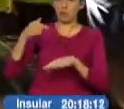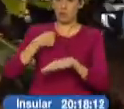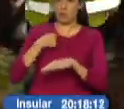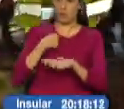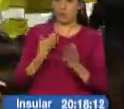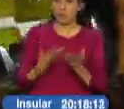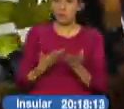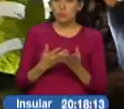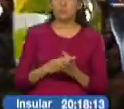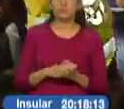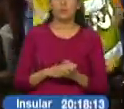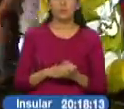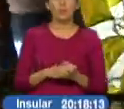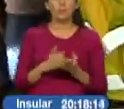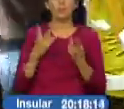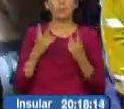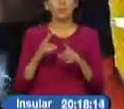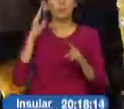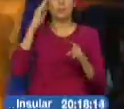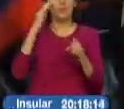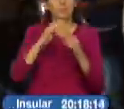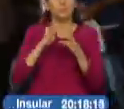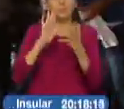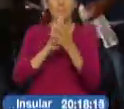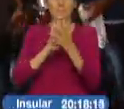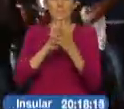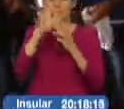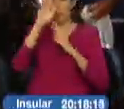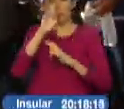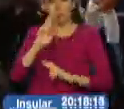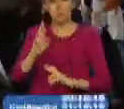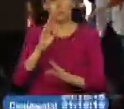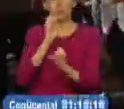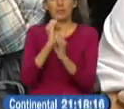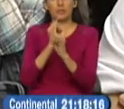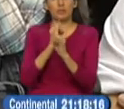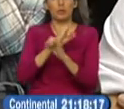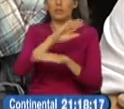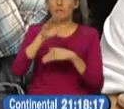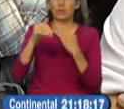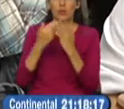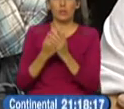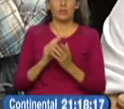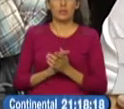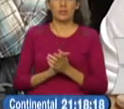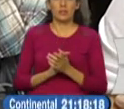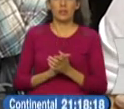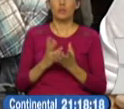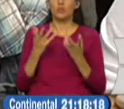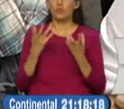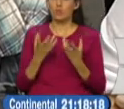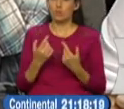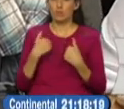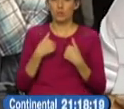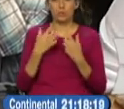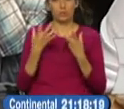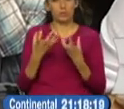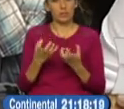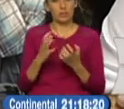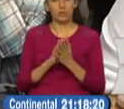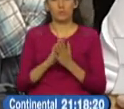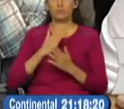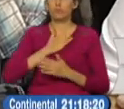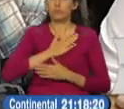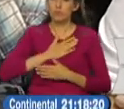Aparte de hacer un llamado a la tranquilidad, pidieron respeto a la institucionalidad. Yo les reitero que, por